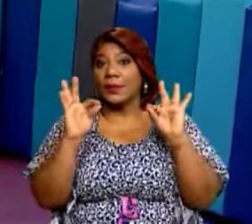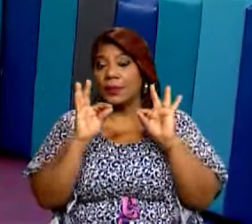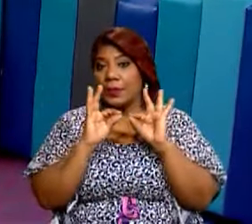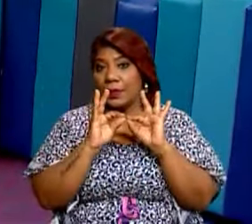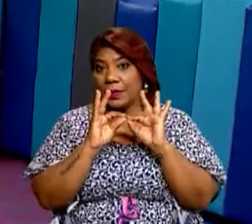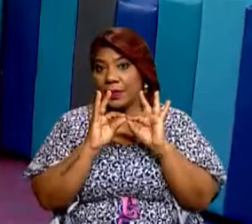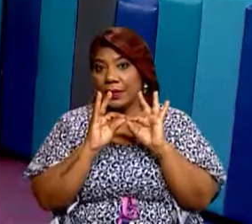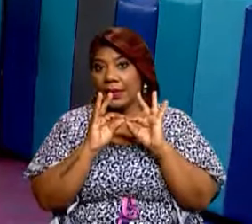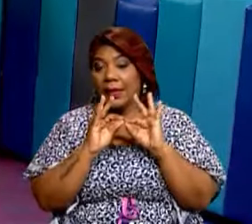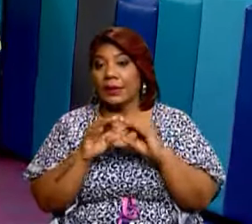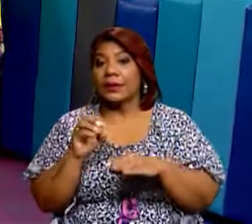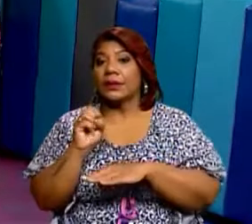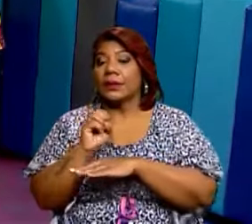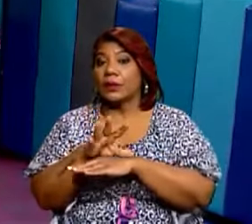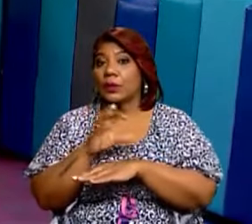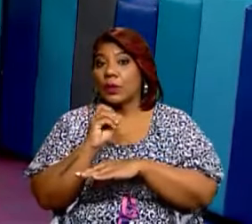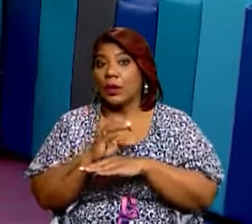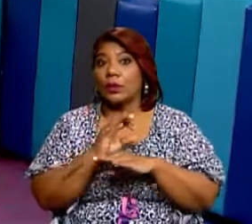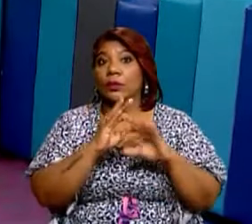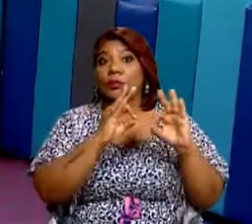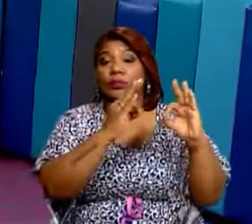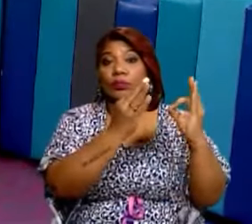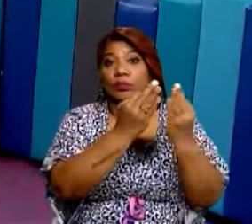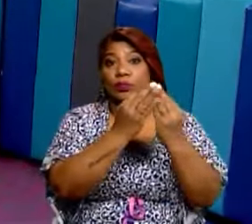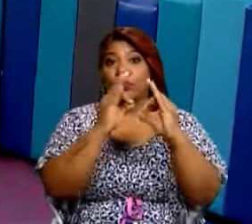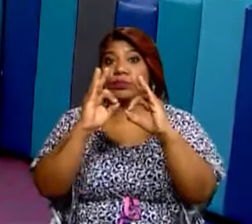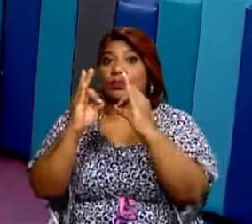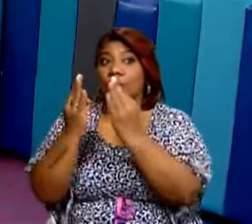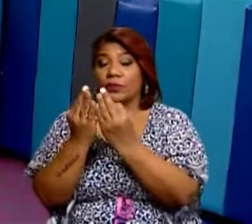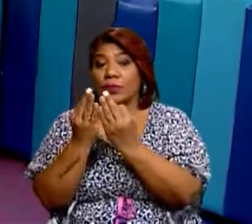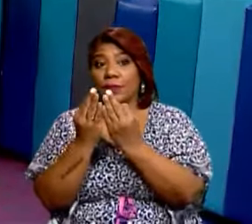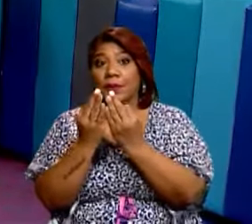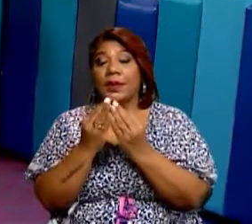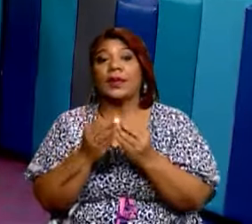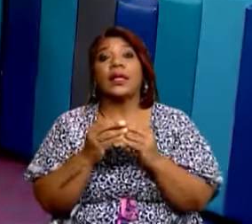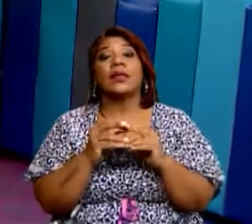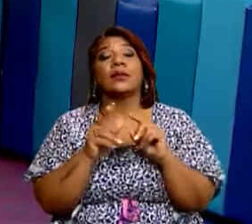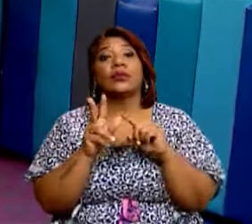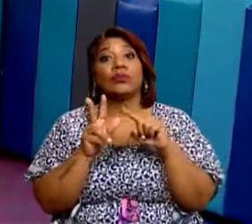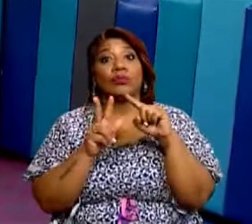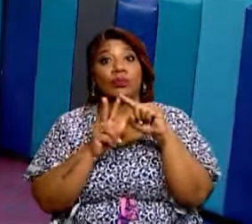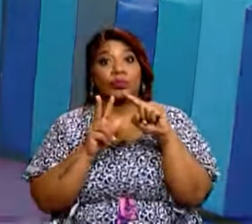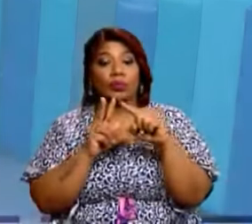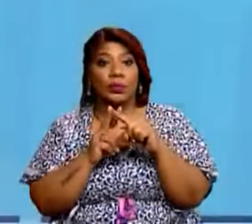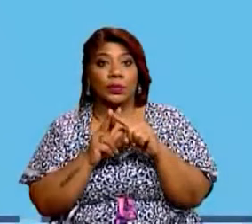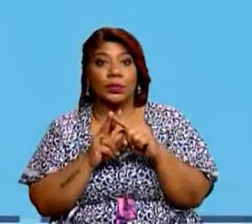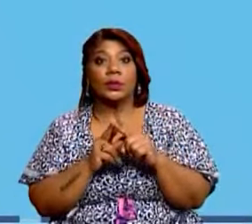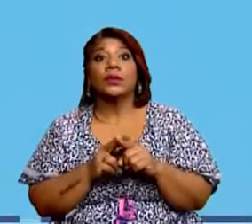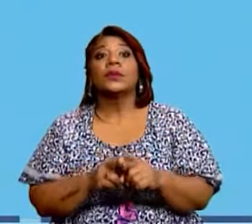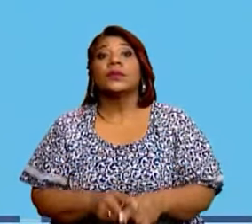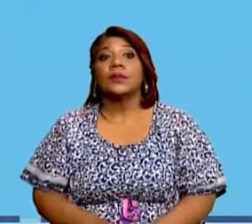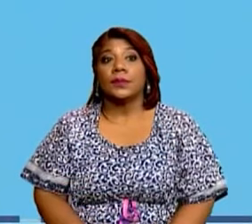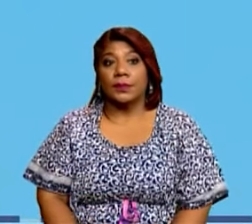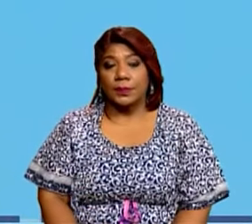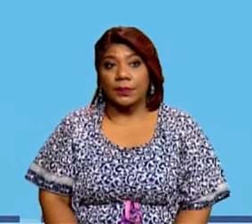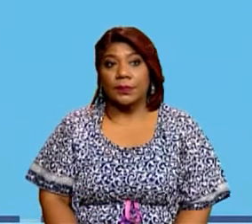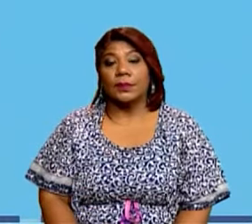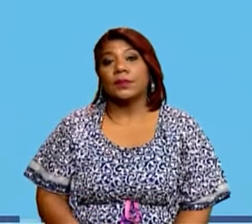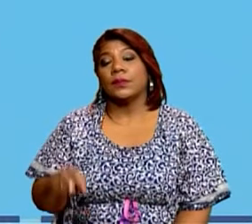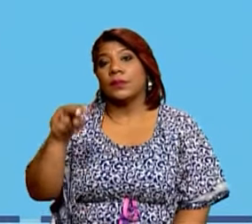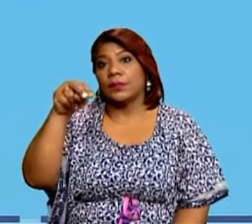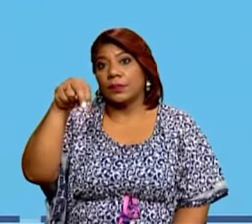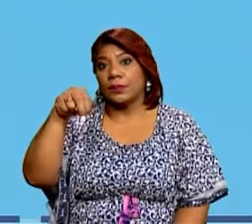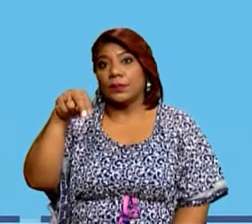recordemos que estos son ajustes razonables. Por tanto, vamos a proyectárselo de esta manera a nuestros niños. Los tipos de familia, tenemos familia